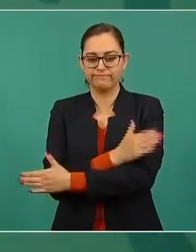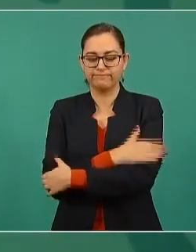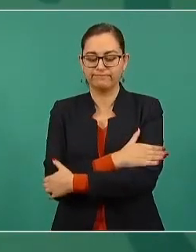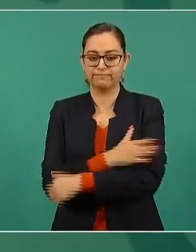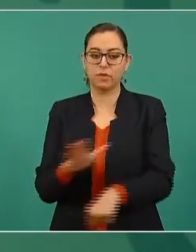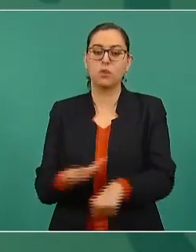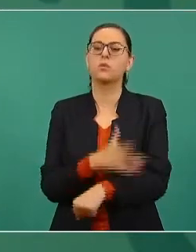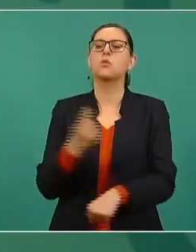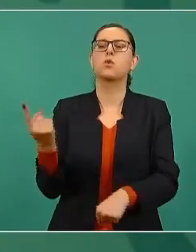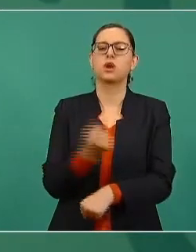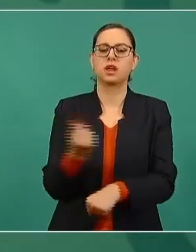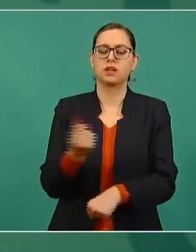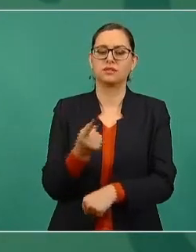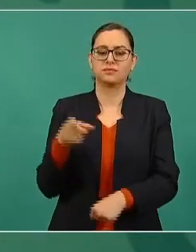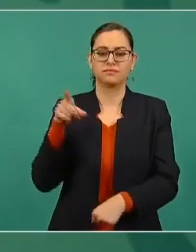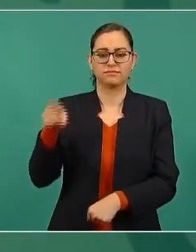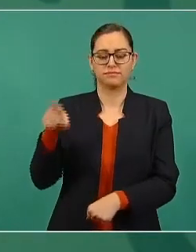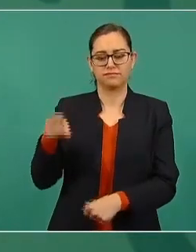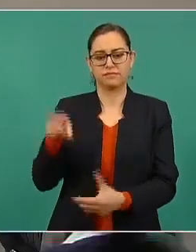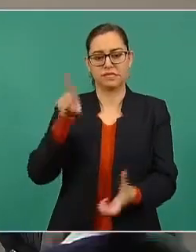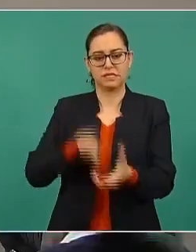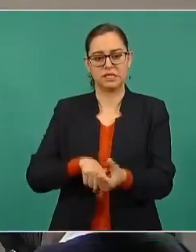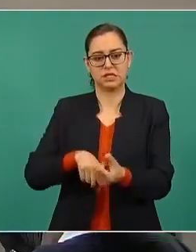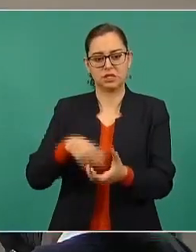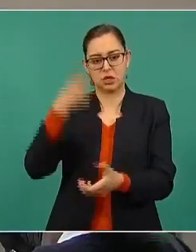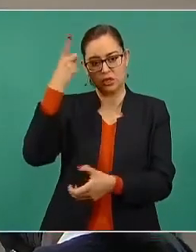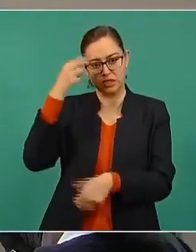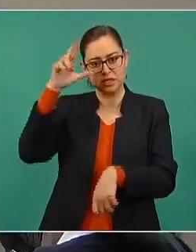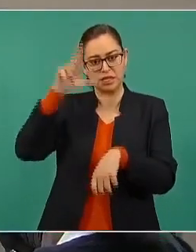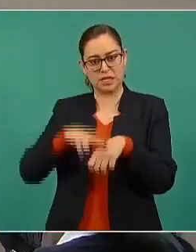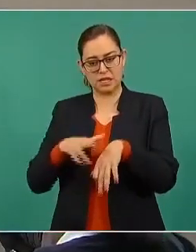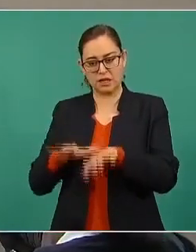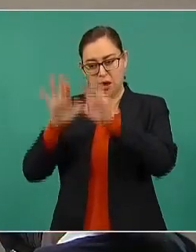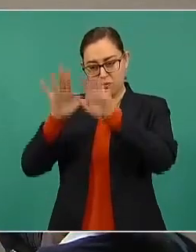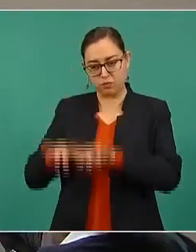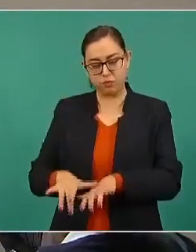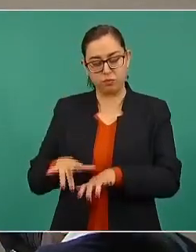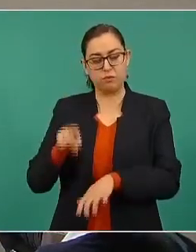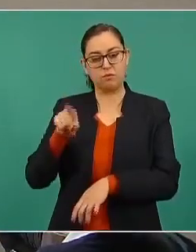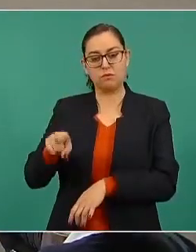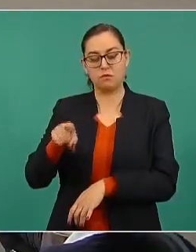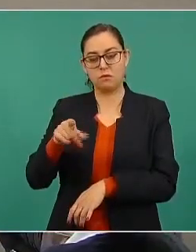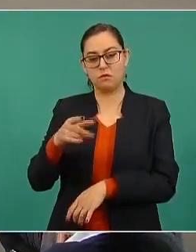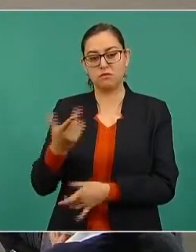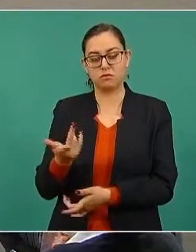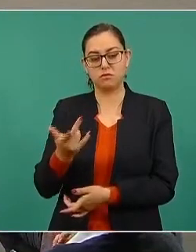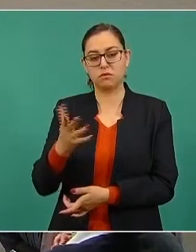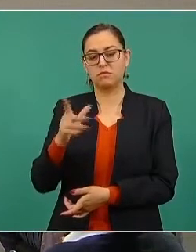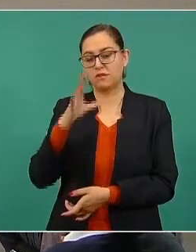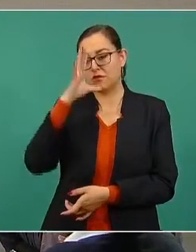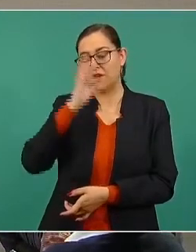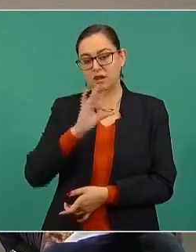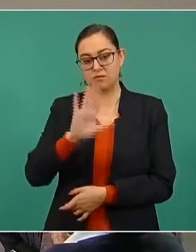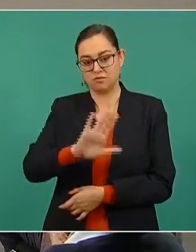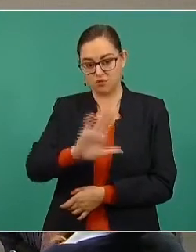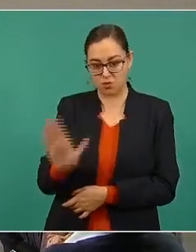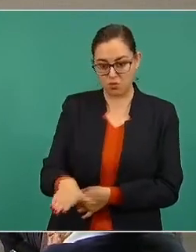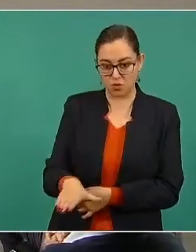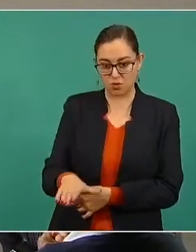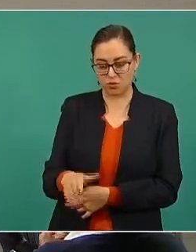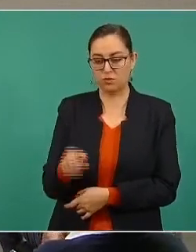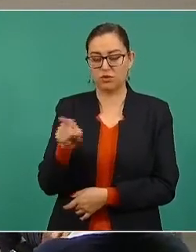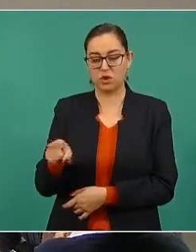su director editorial, conocí a